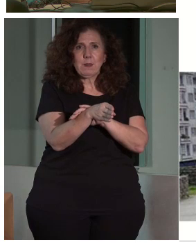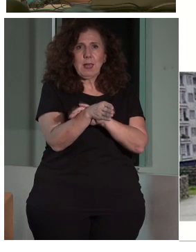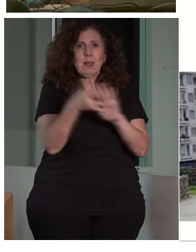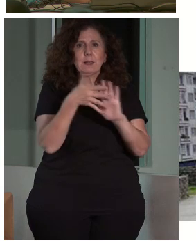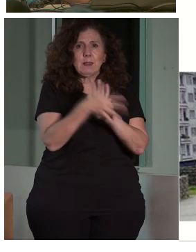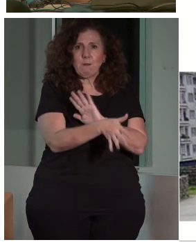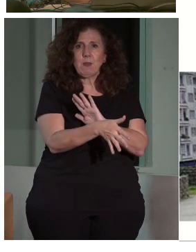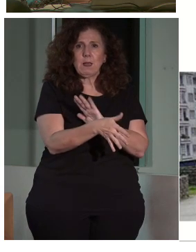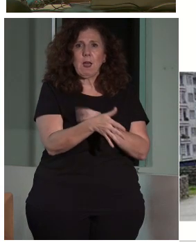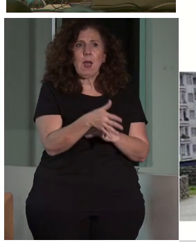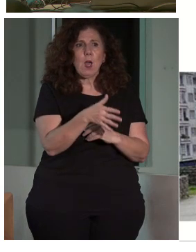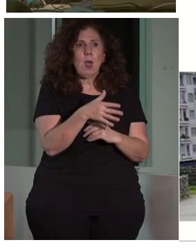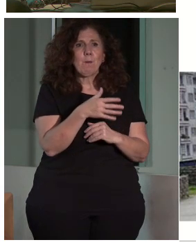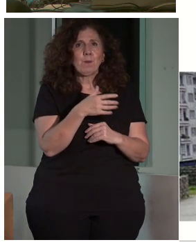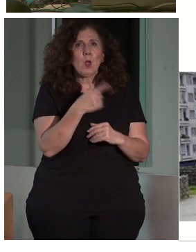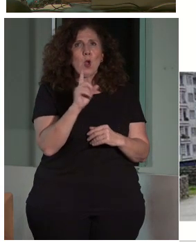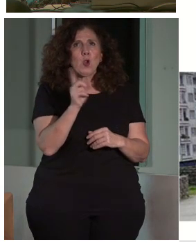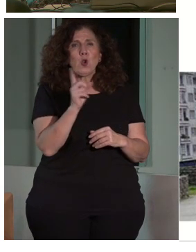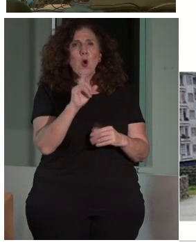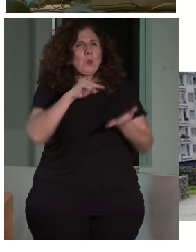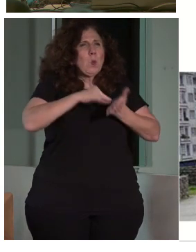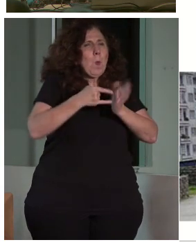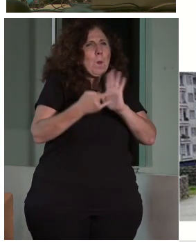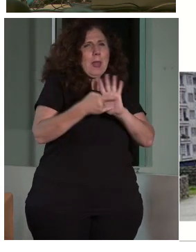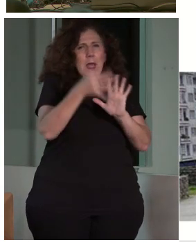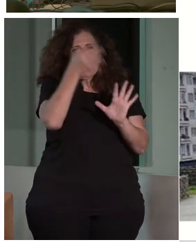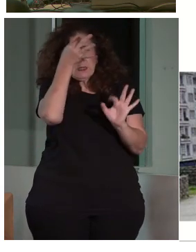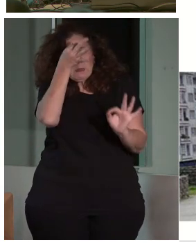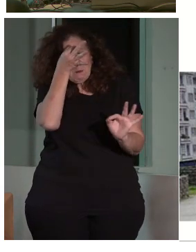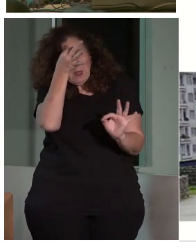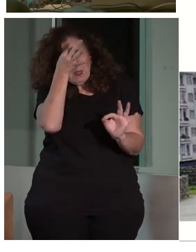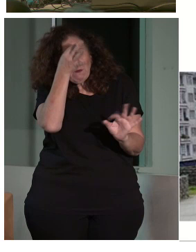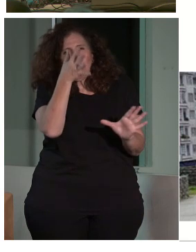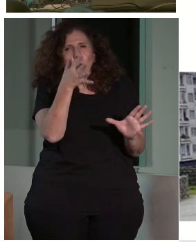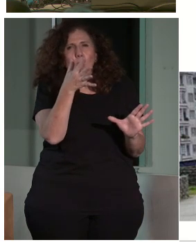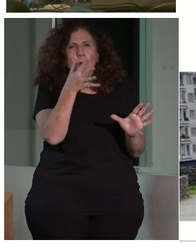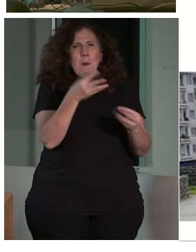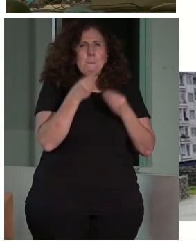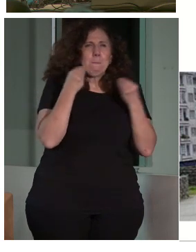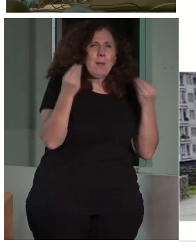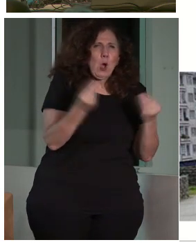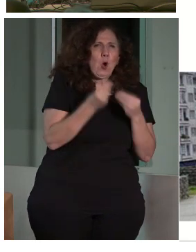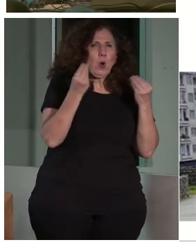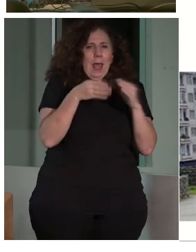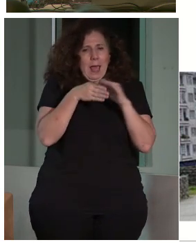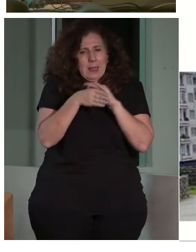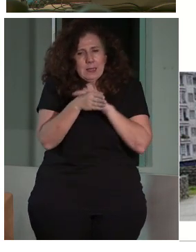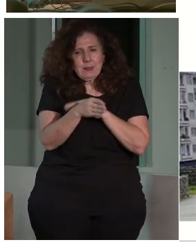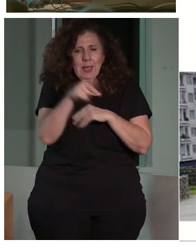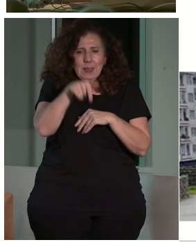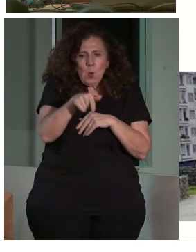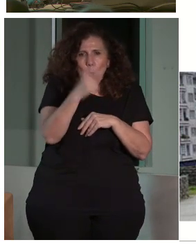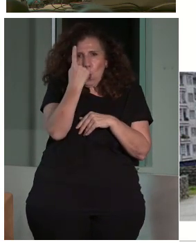no tiene que ser un plan específico de mejora de la accesibilidad de este bien